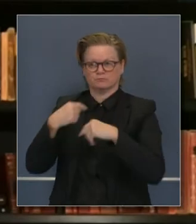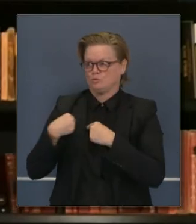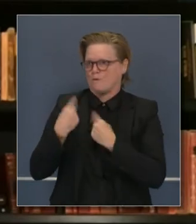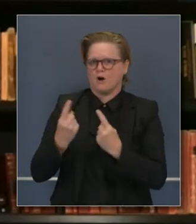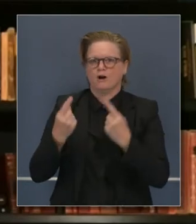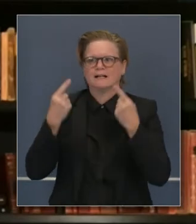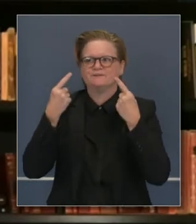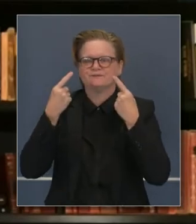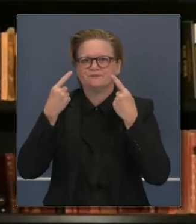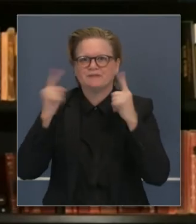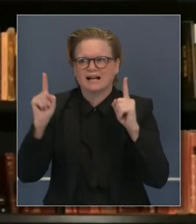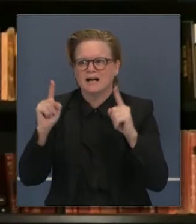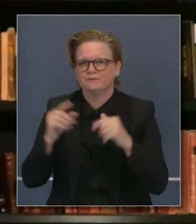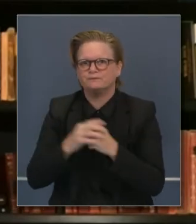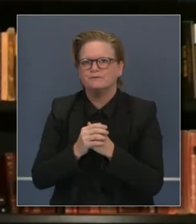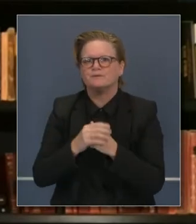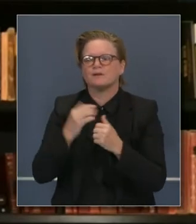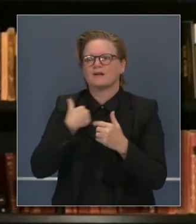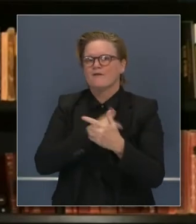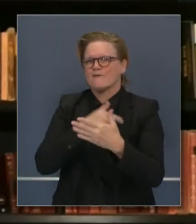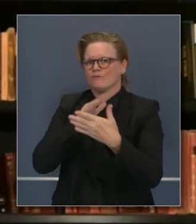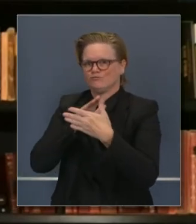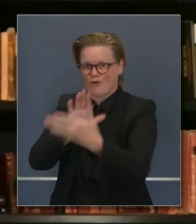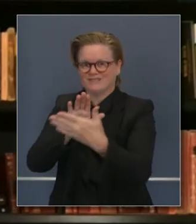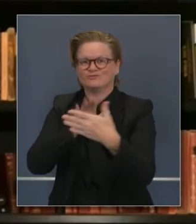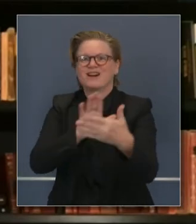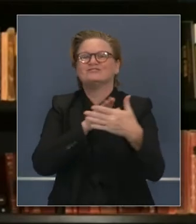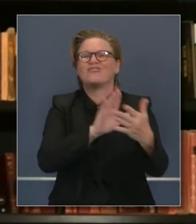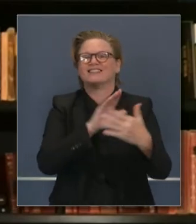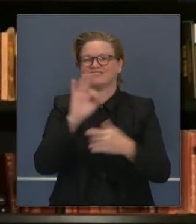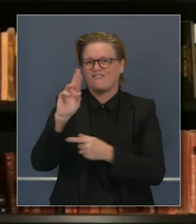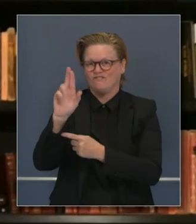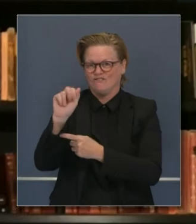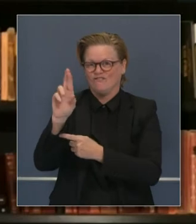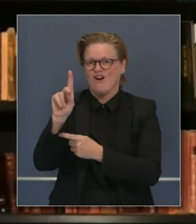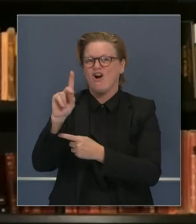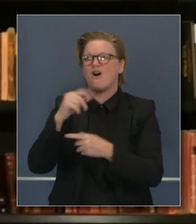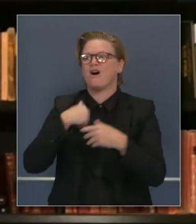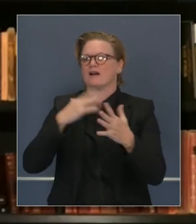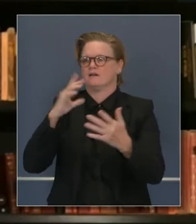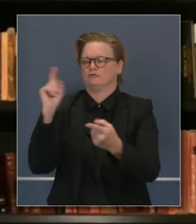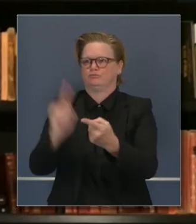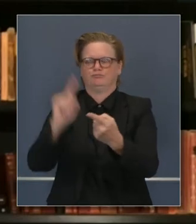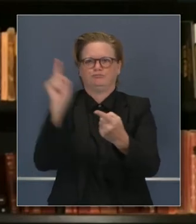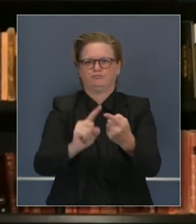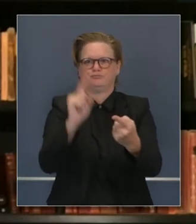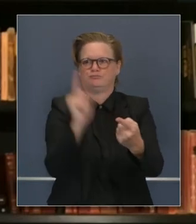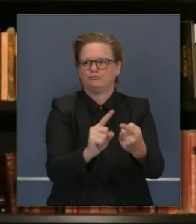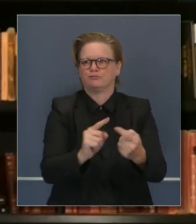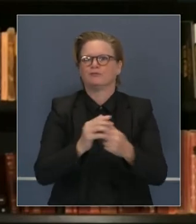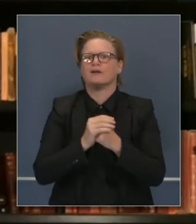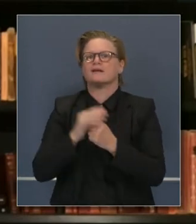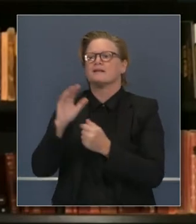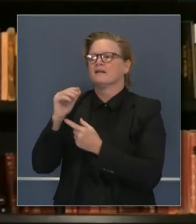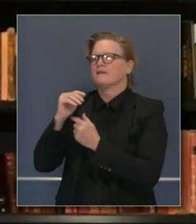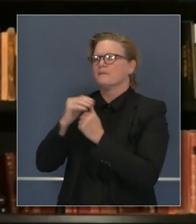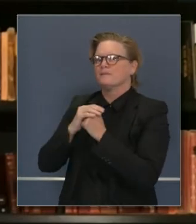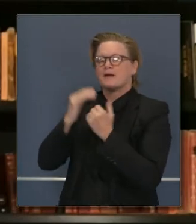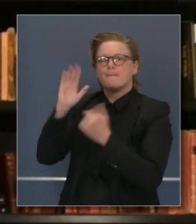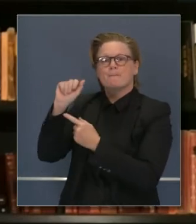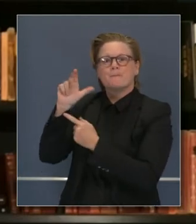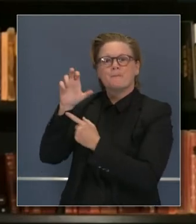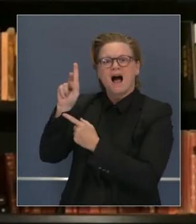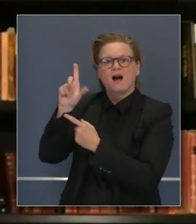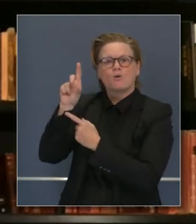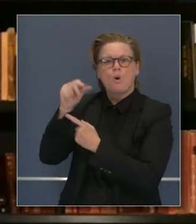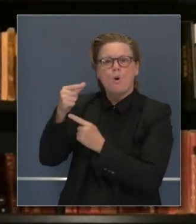abordar los problemas de fraude. Y también hemos podido abordar considerablemente el retraso